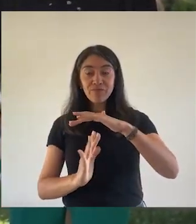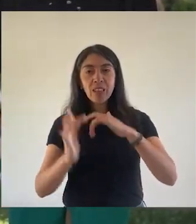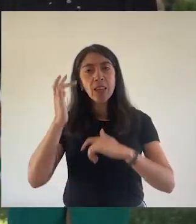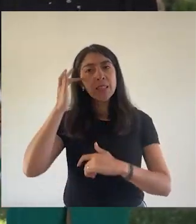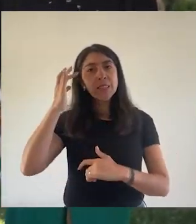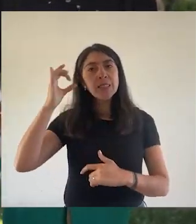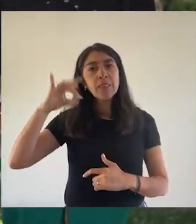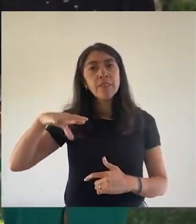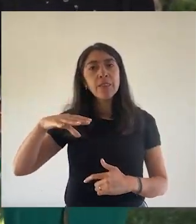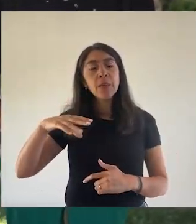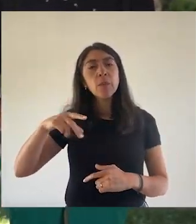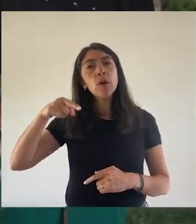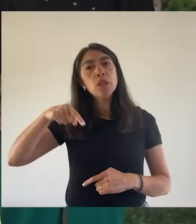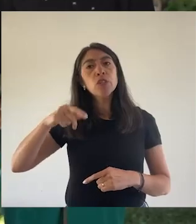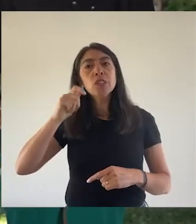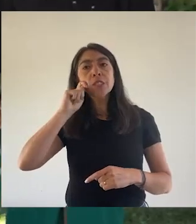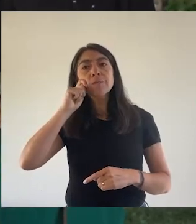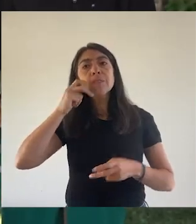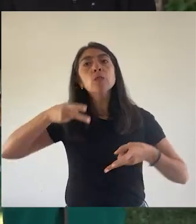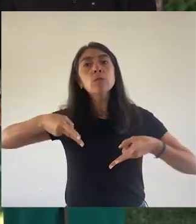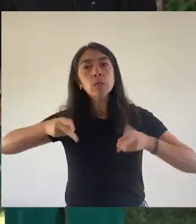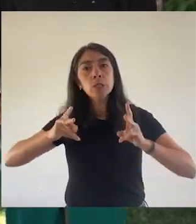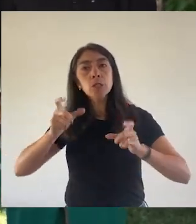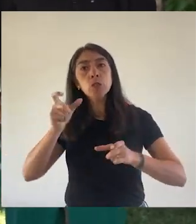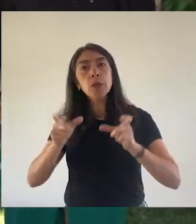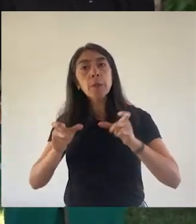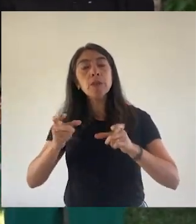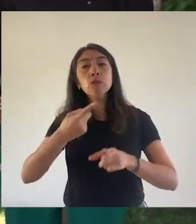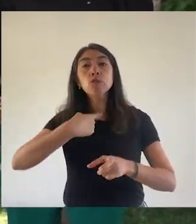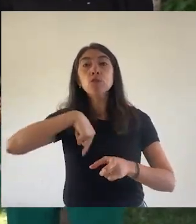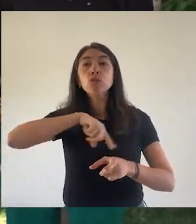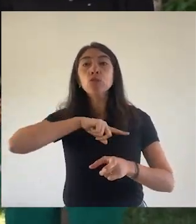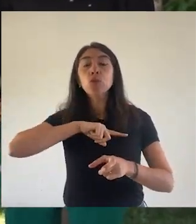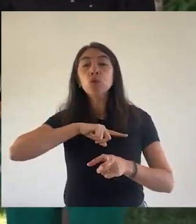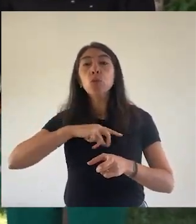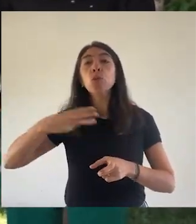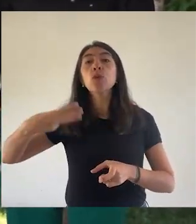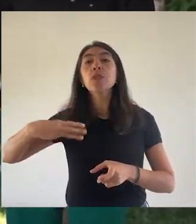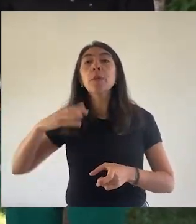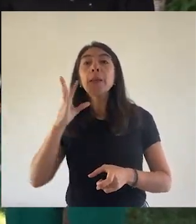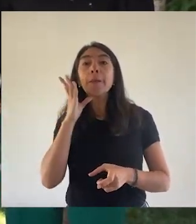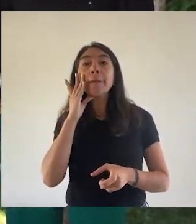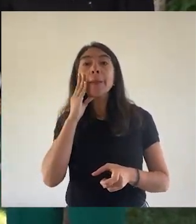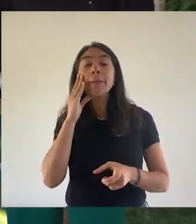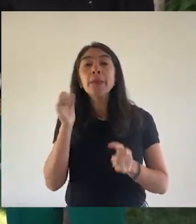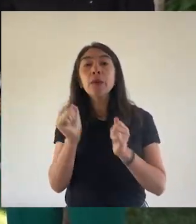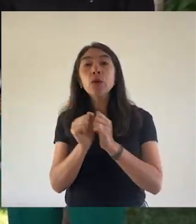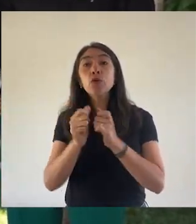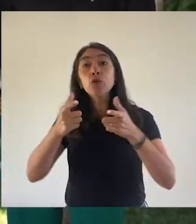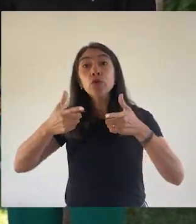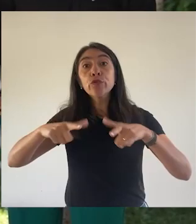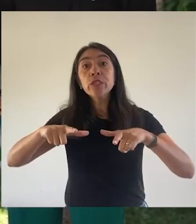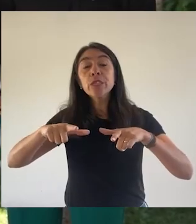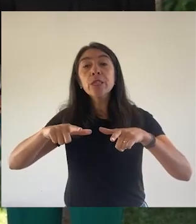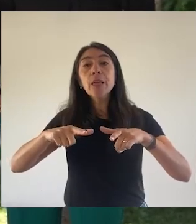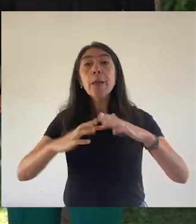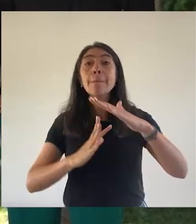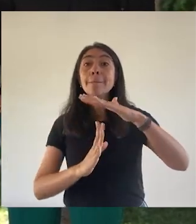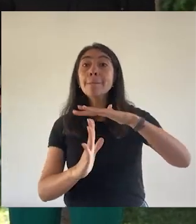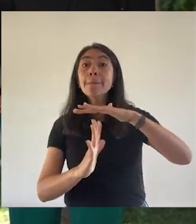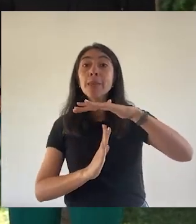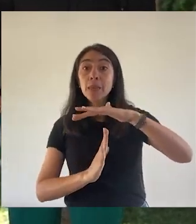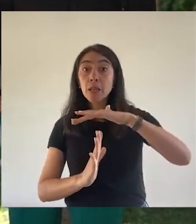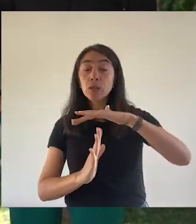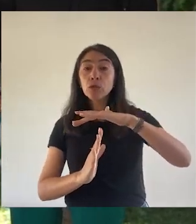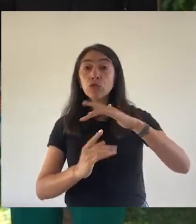porque sabemos que emigrar es un derecho, también como Municipalidad de Melipilla junto a la Oficina de Migraciones y Refugio promovemos